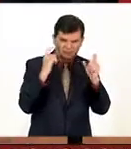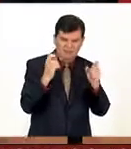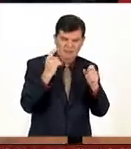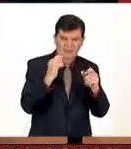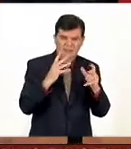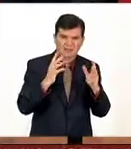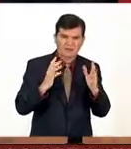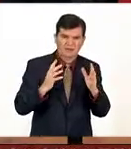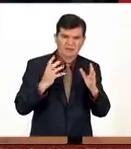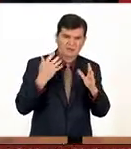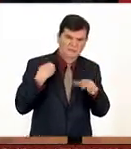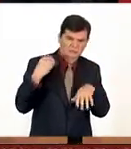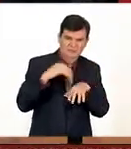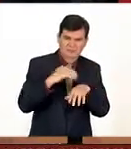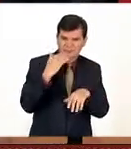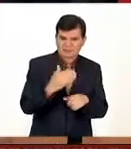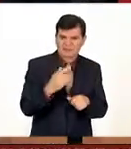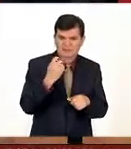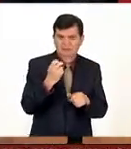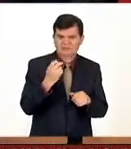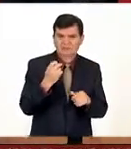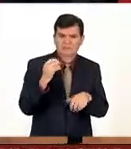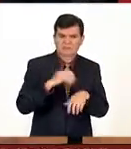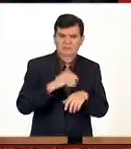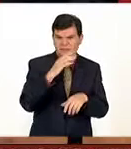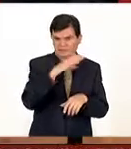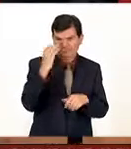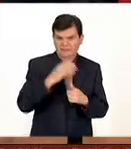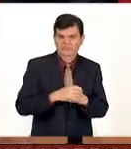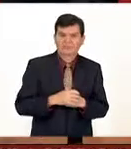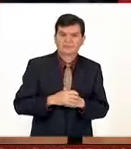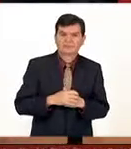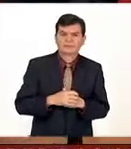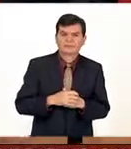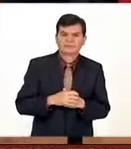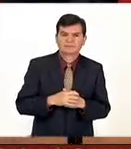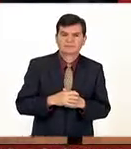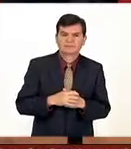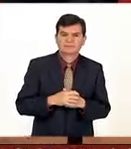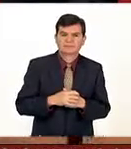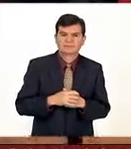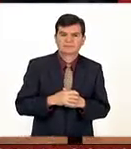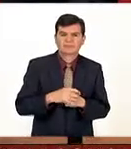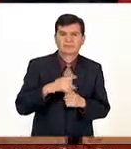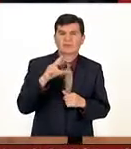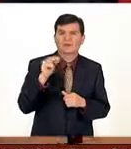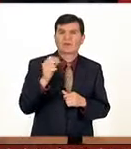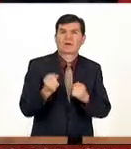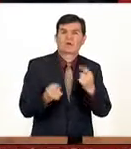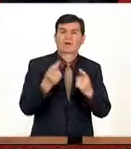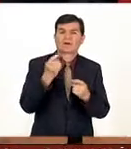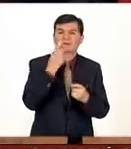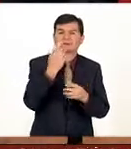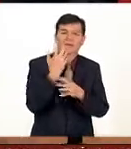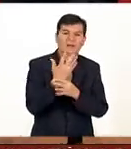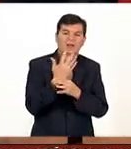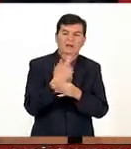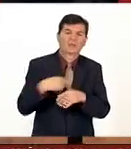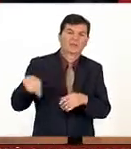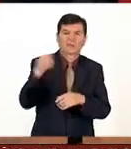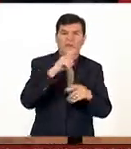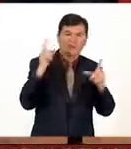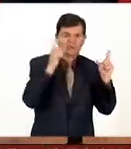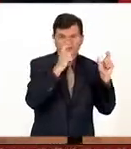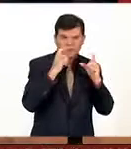impactar porque sin duda es lo que busca la fotografía o sea no es que alguien diga que ahora ya todo el mundo